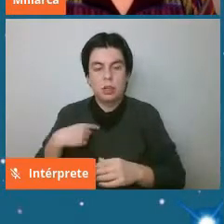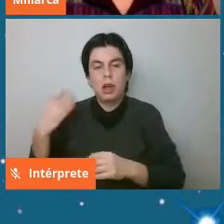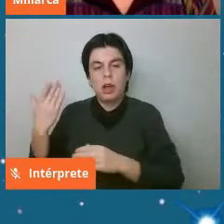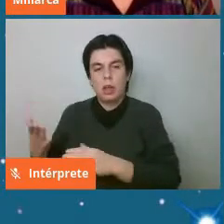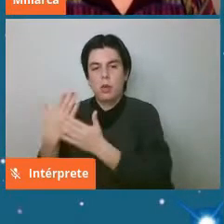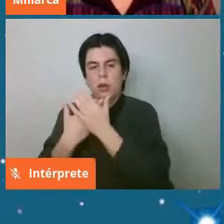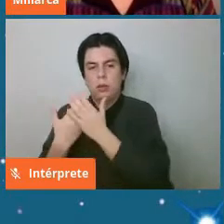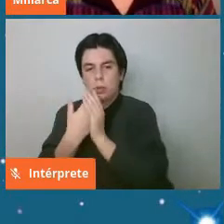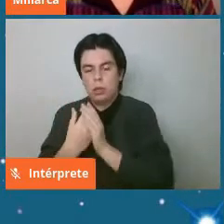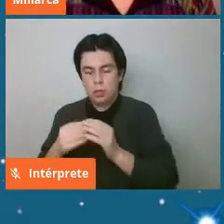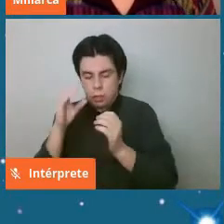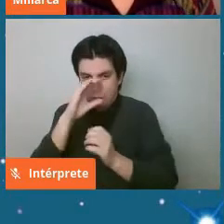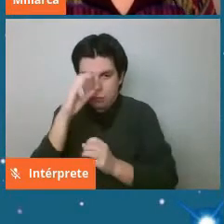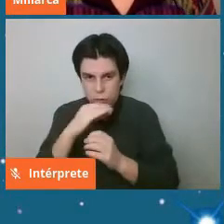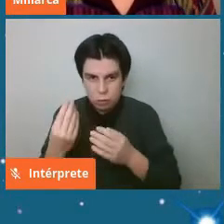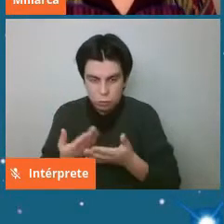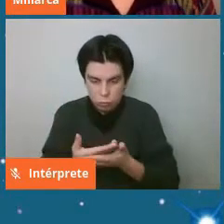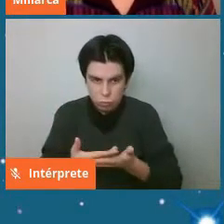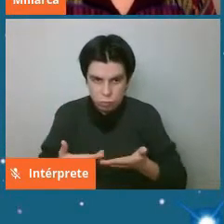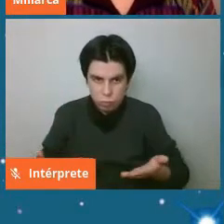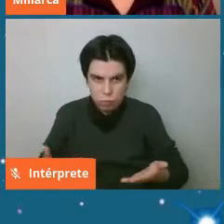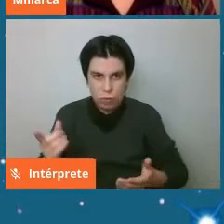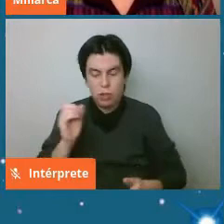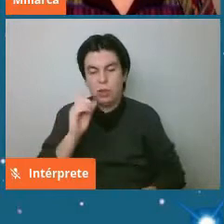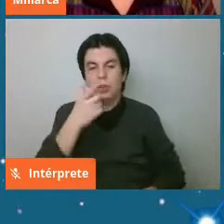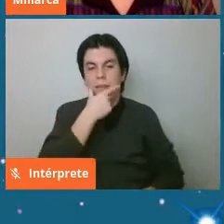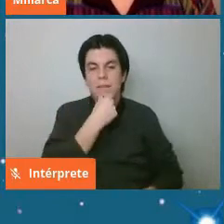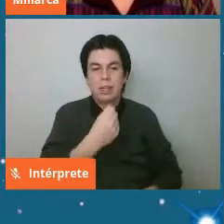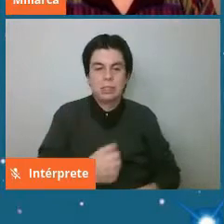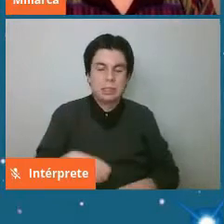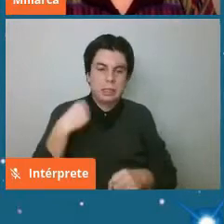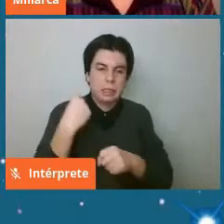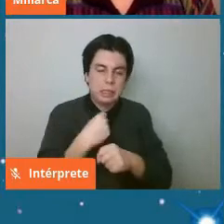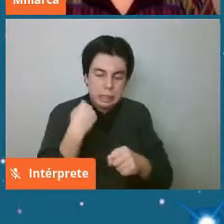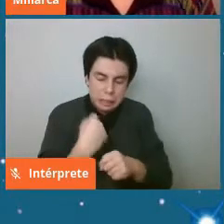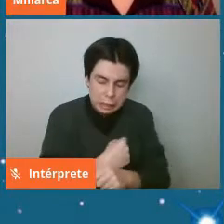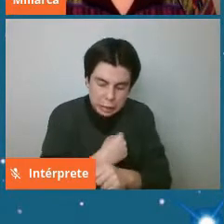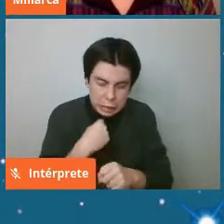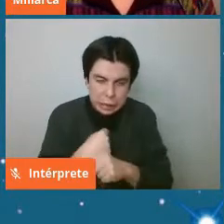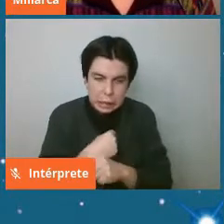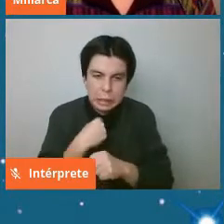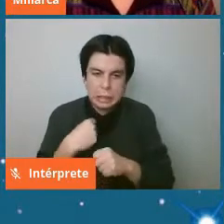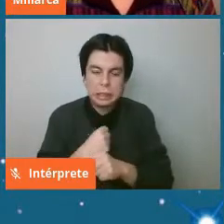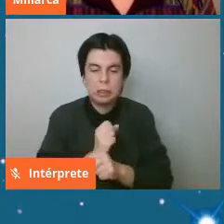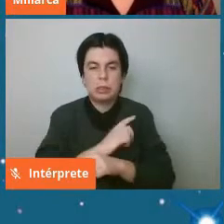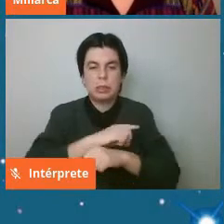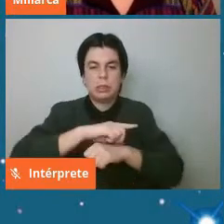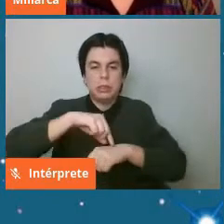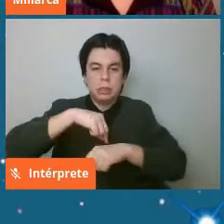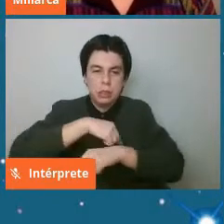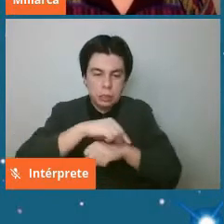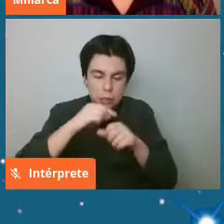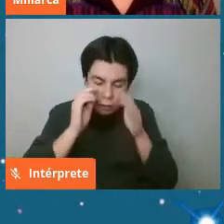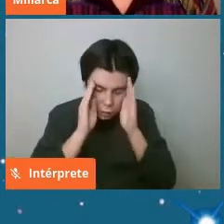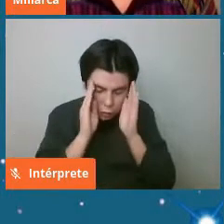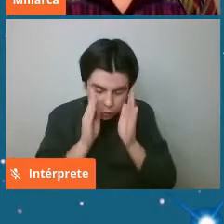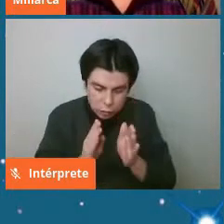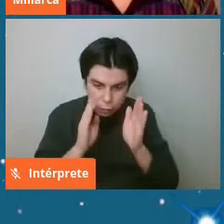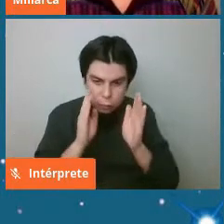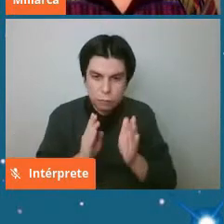haciendo eso y les puede decir que no es fácil es un trabajo bien que demanda mucho tiempo y concentración